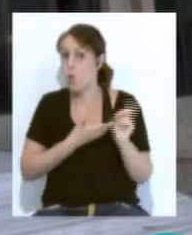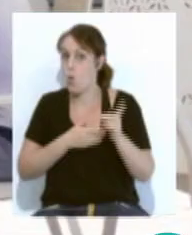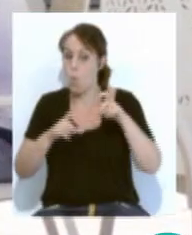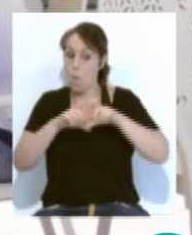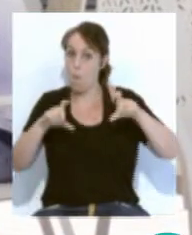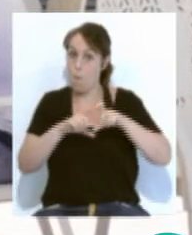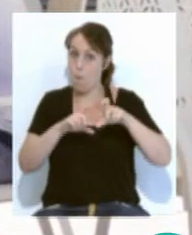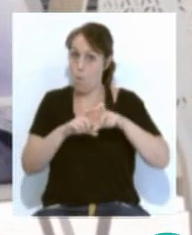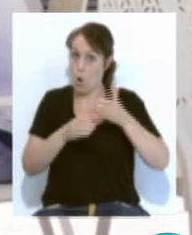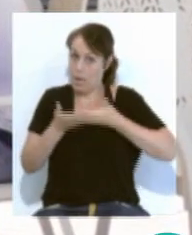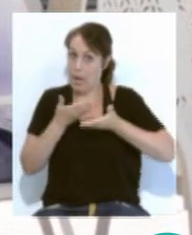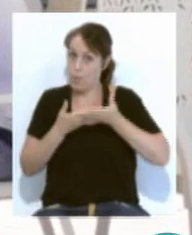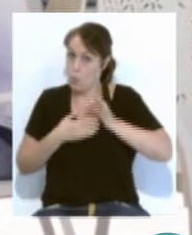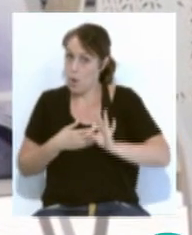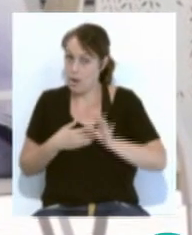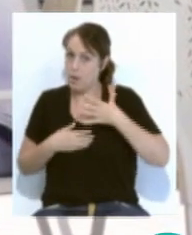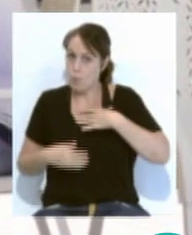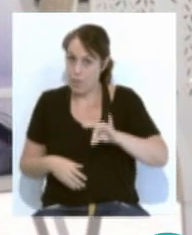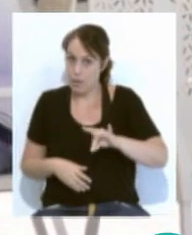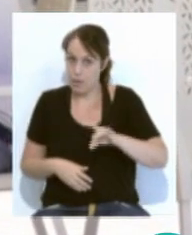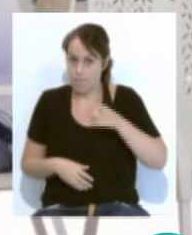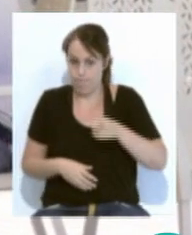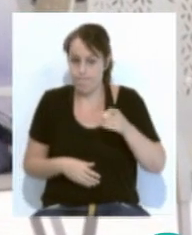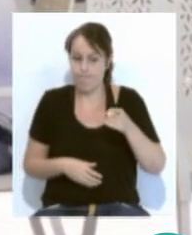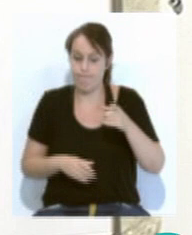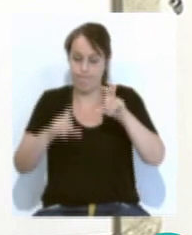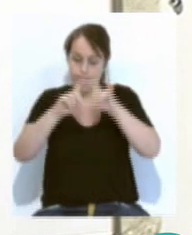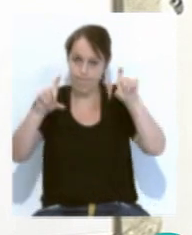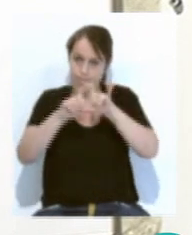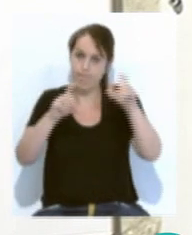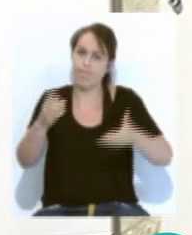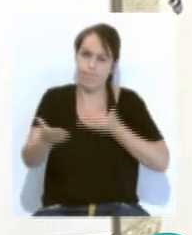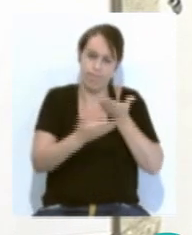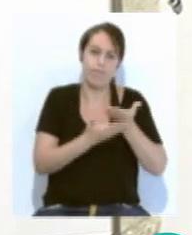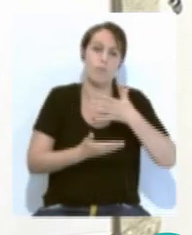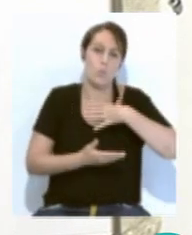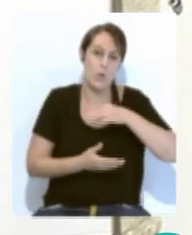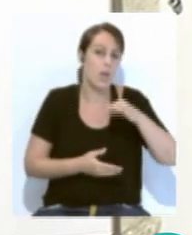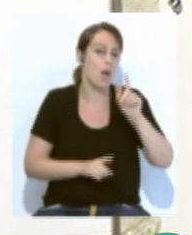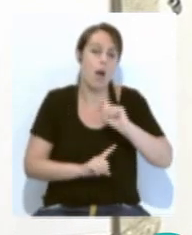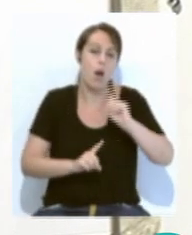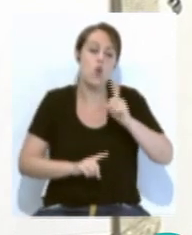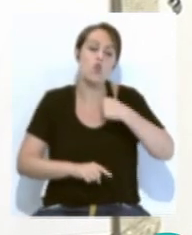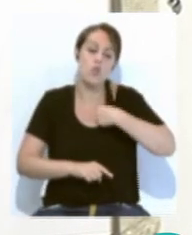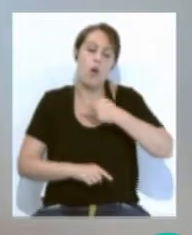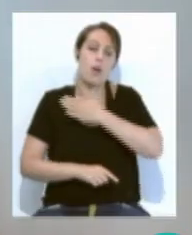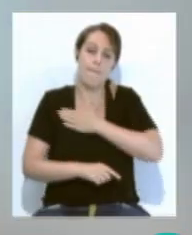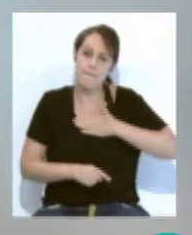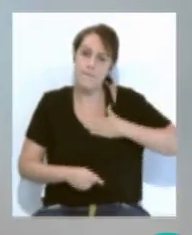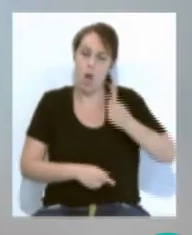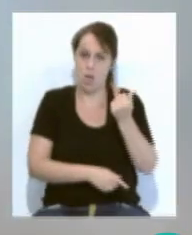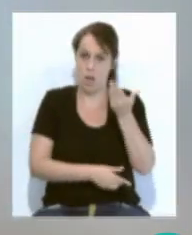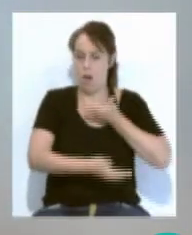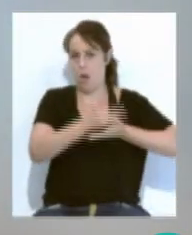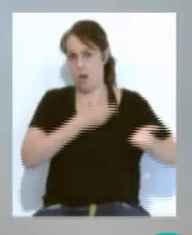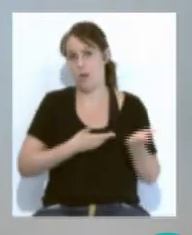un bono canjeable tiene perfecto derecho a exigir a la agencia de viajes que le entregue el dinero que abonó. Por otra parte,